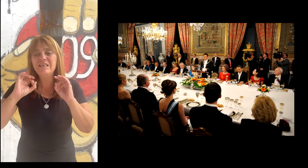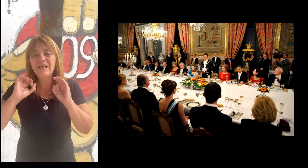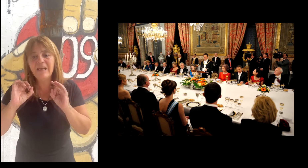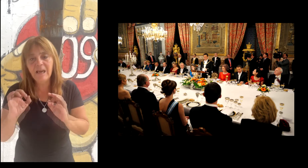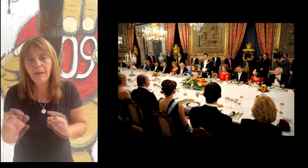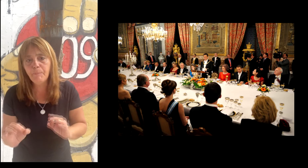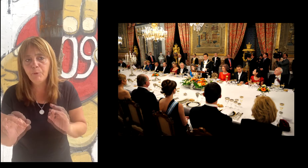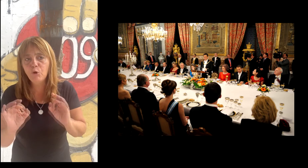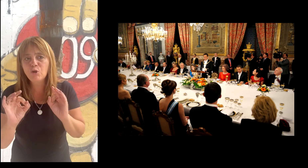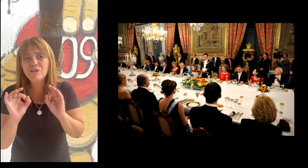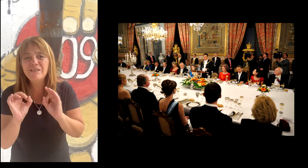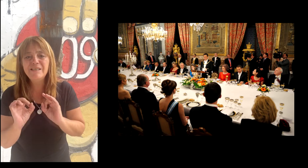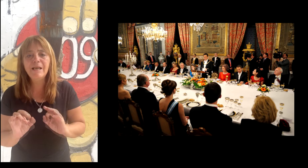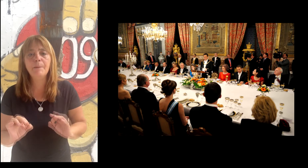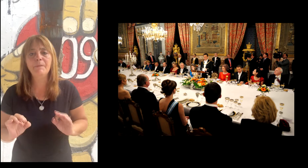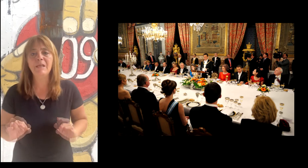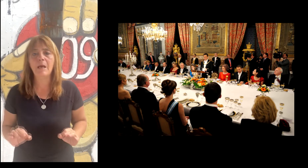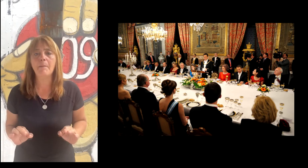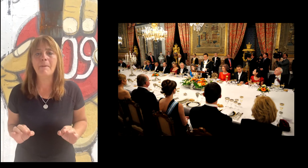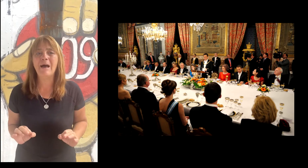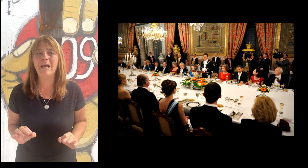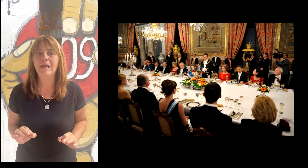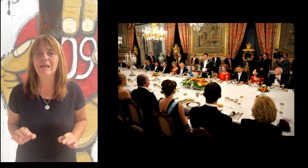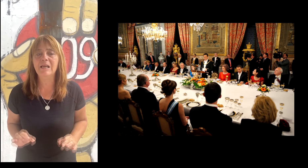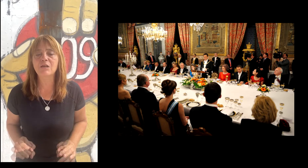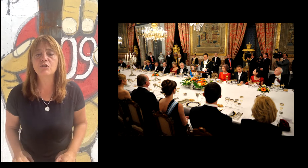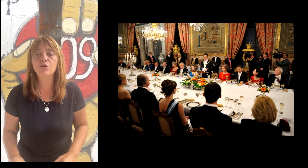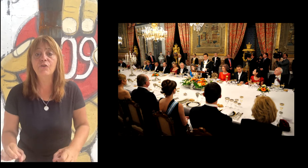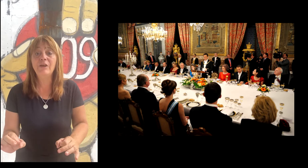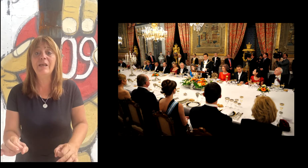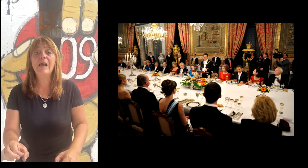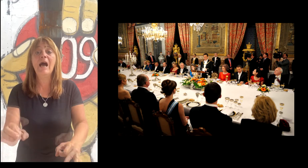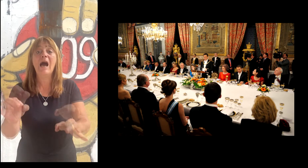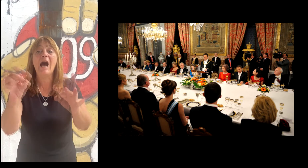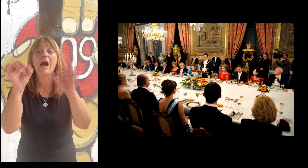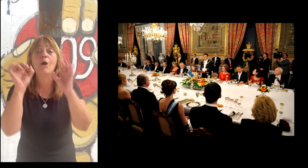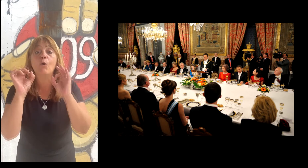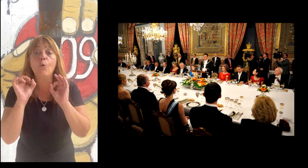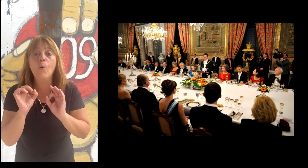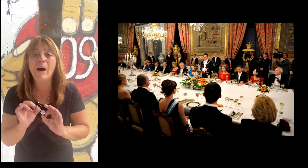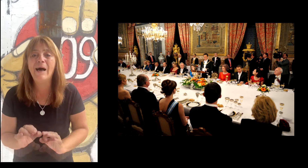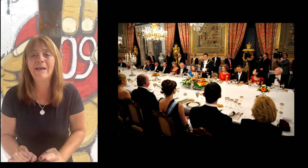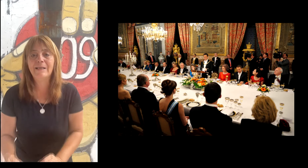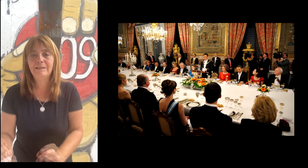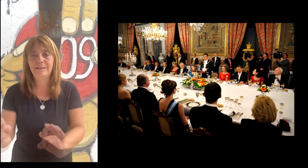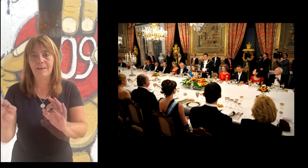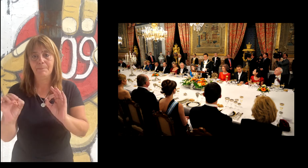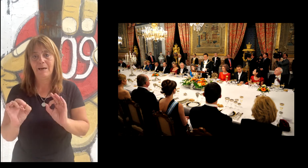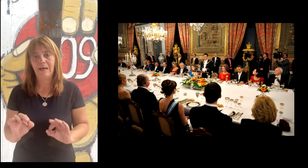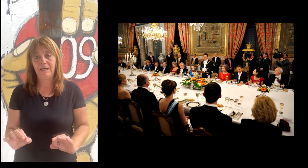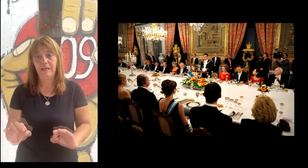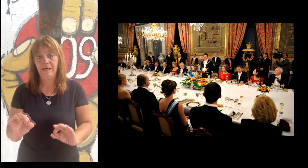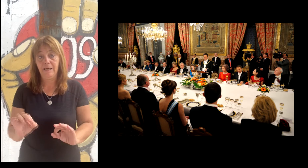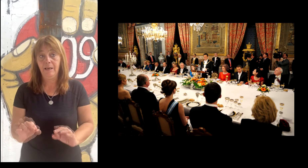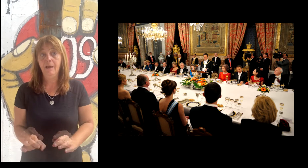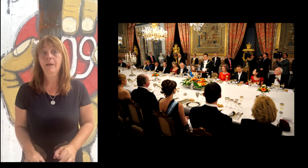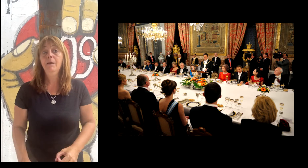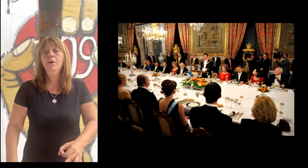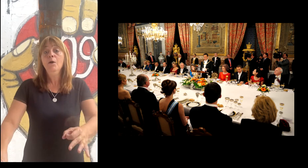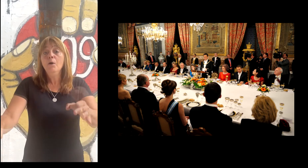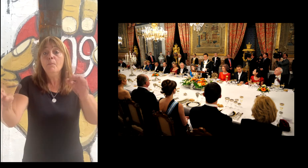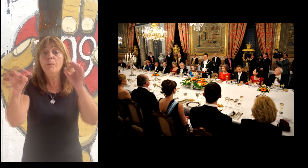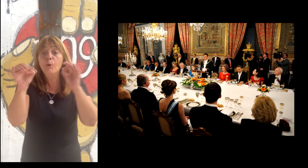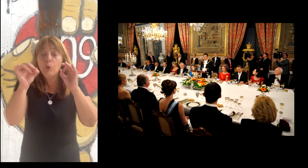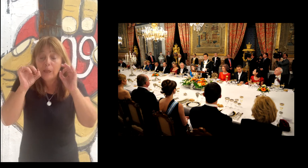con la ministra de Economía y aparentemente algunos más, algunos hablan de 10, en el que,